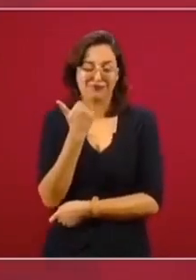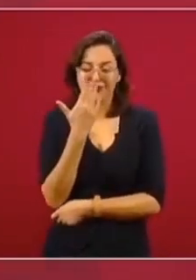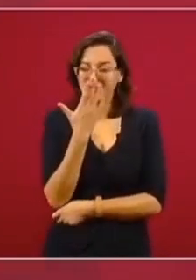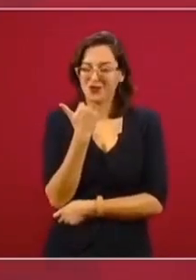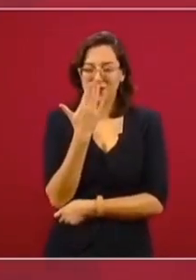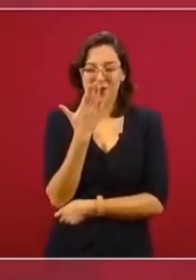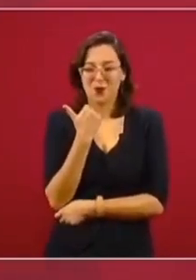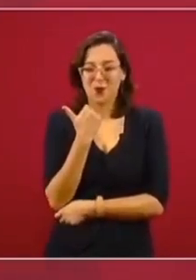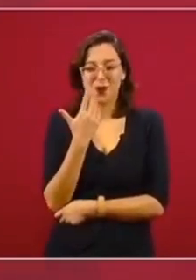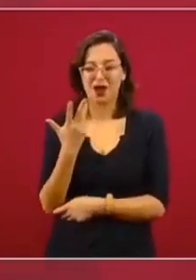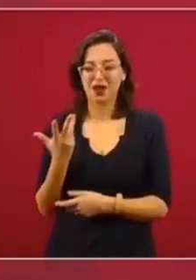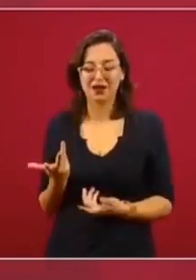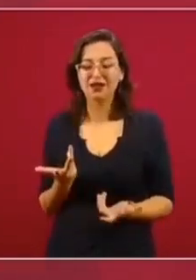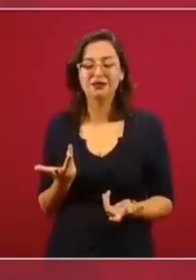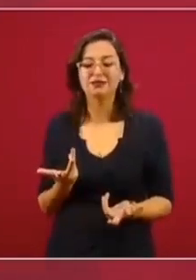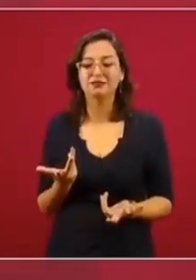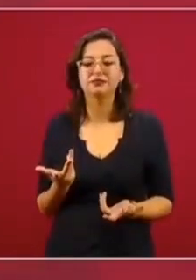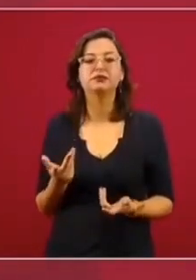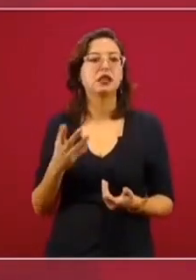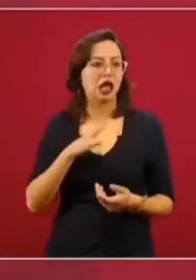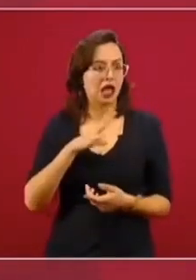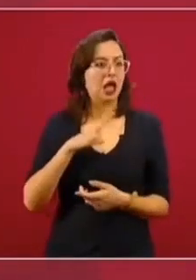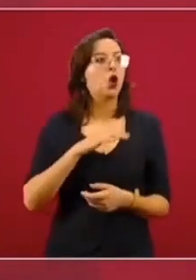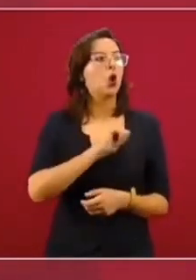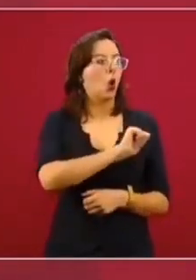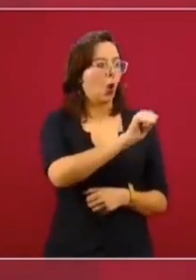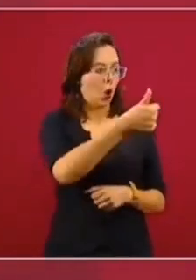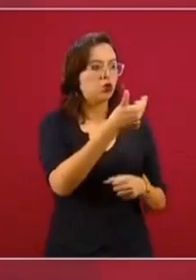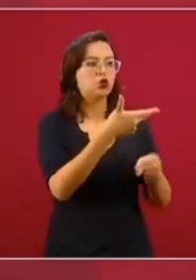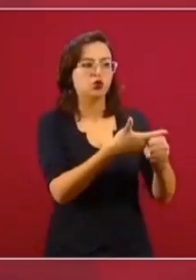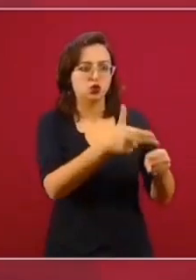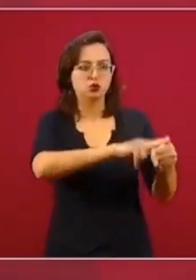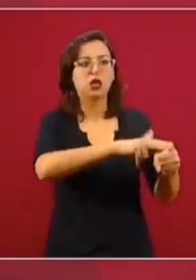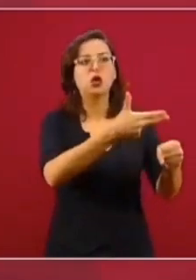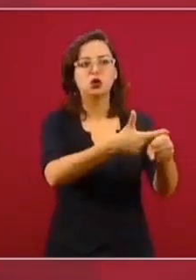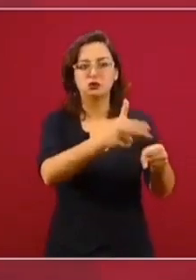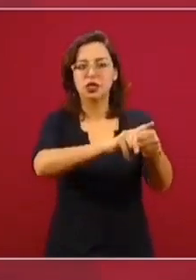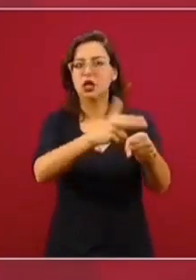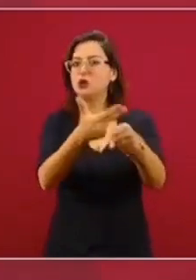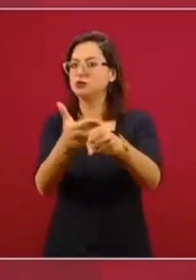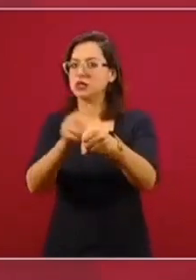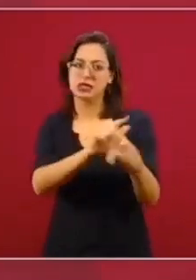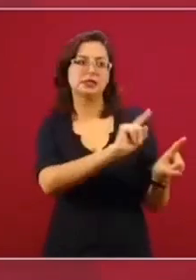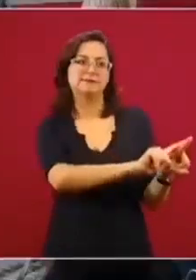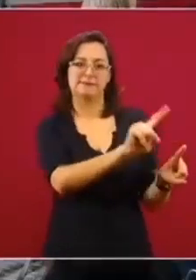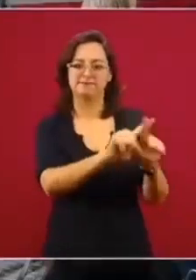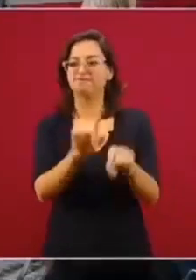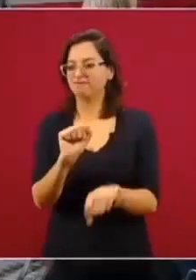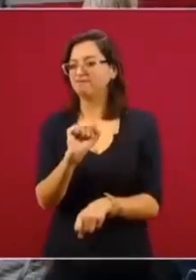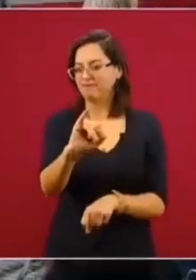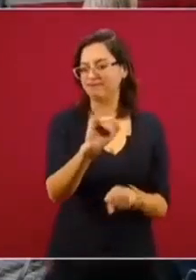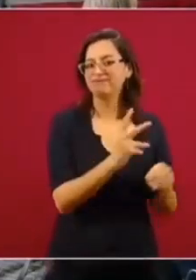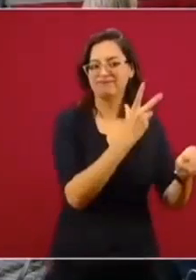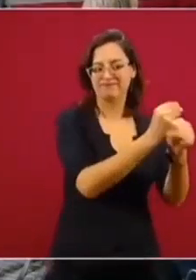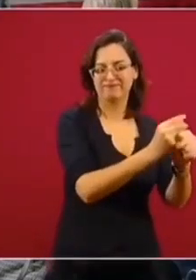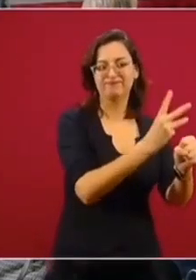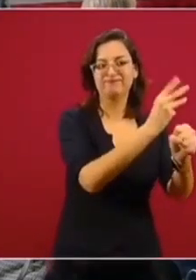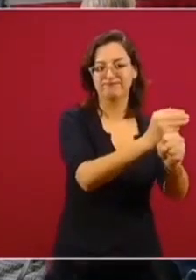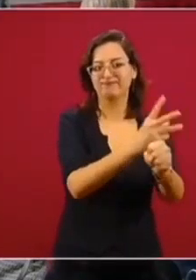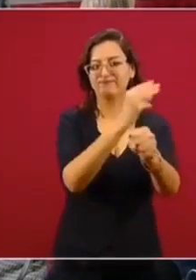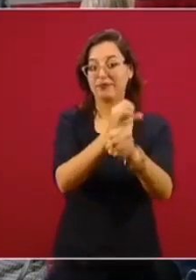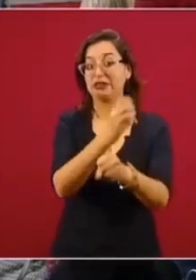de las dimensiones que ha tenido infecto, el general especialidades. Hablando del tercer nivel,